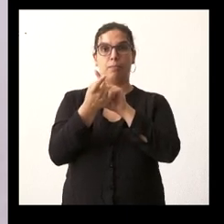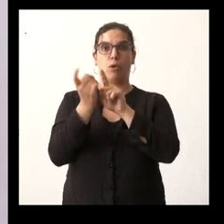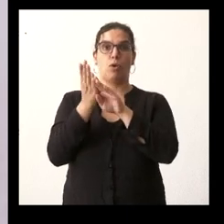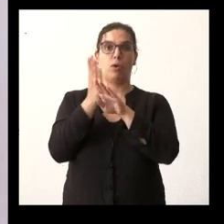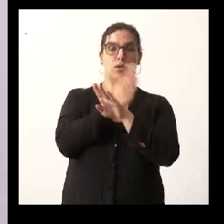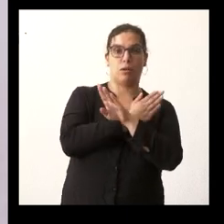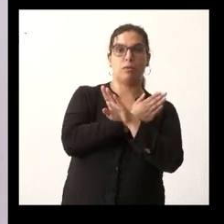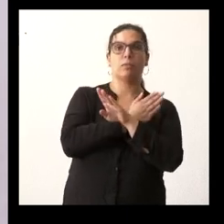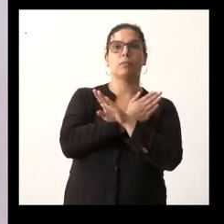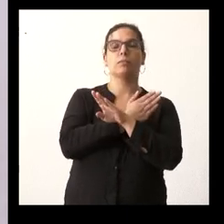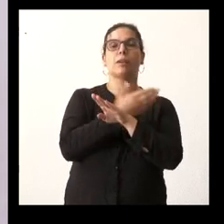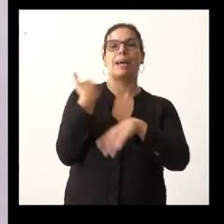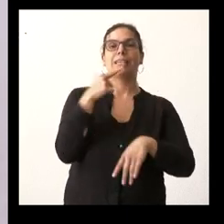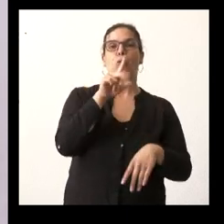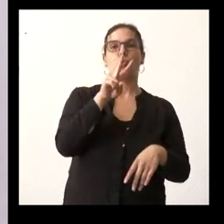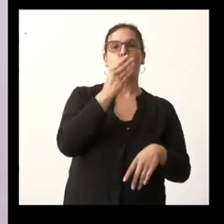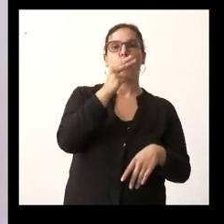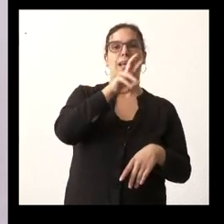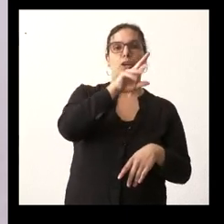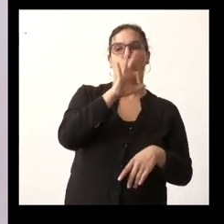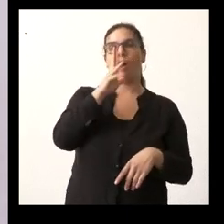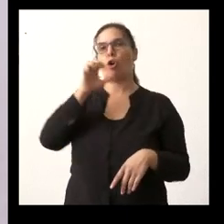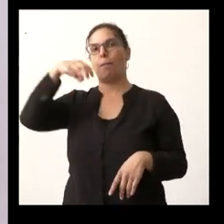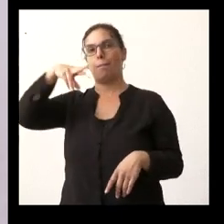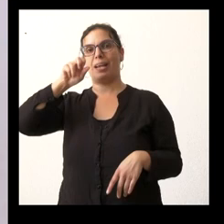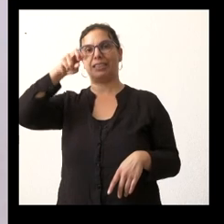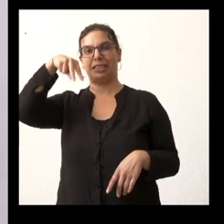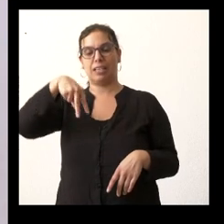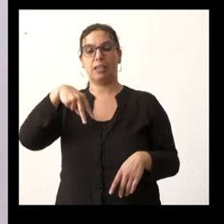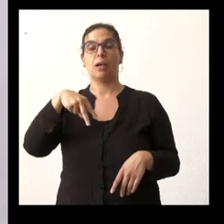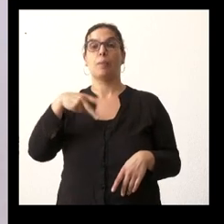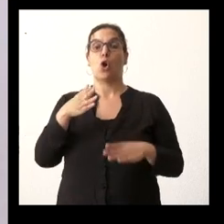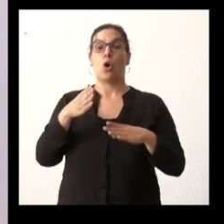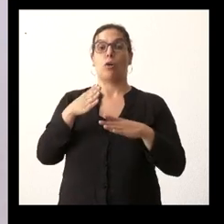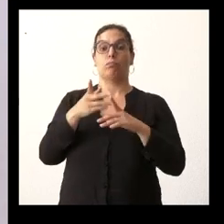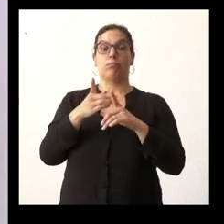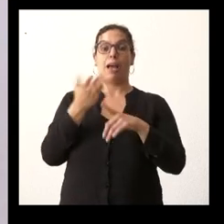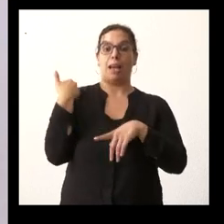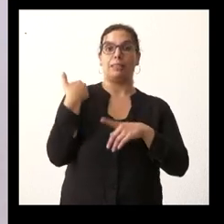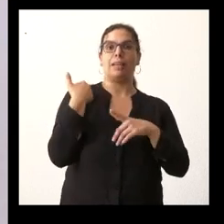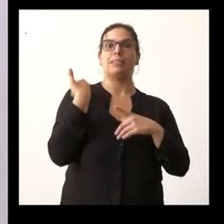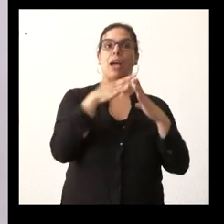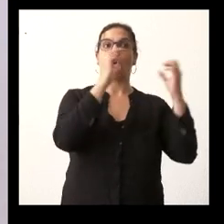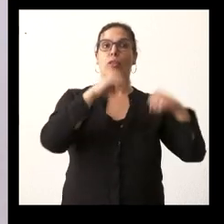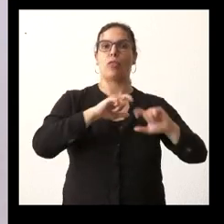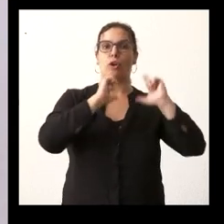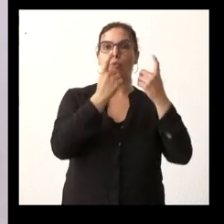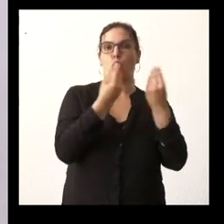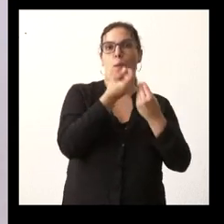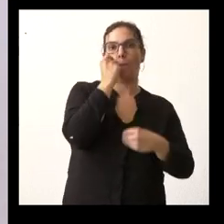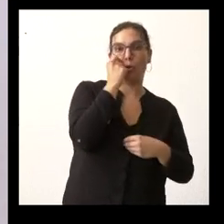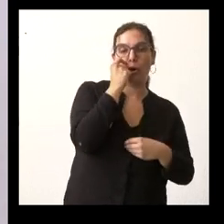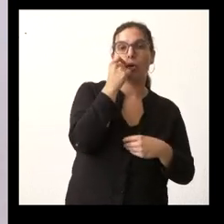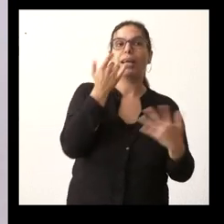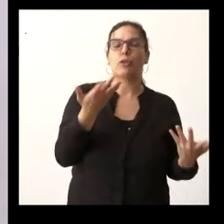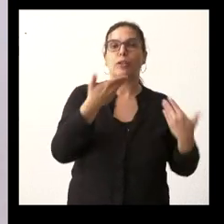Clara Martín había previsto una reunión con el presidente Fernando Mañueco y me gustaría saber cuándo se estima que esa